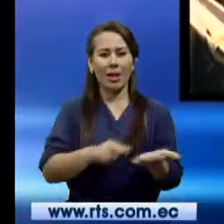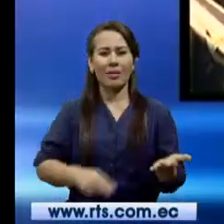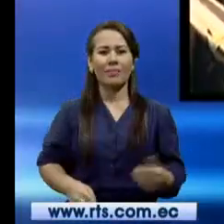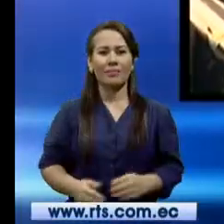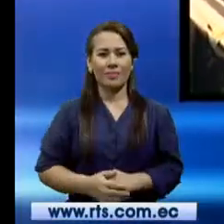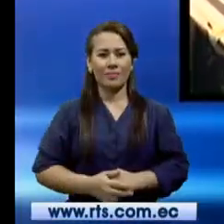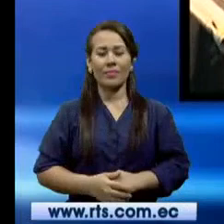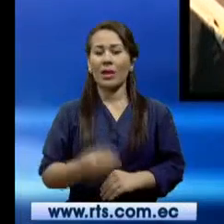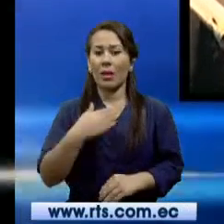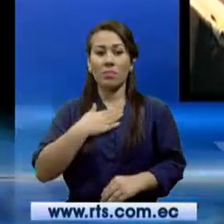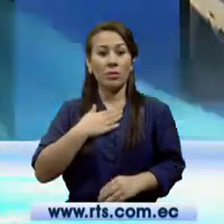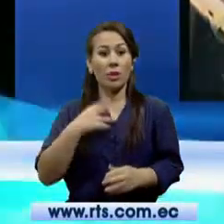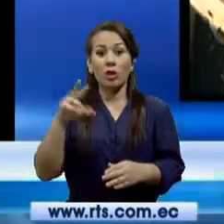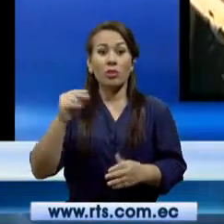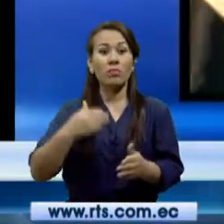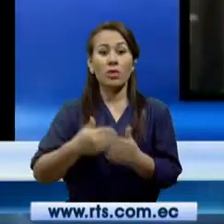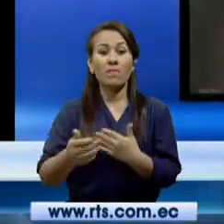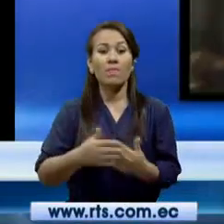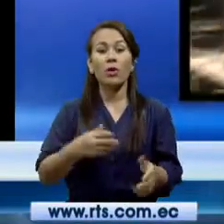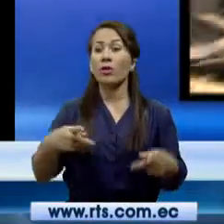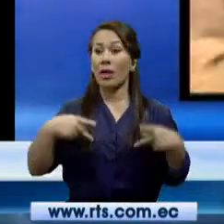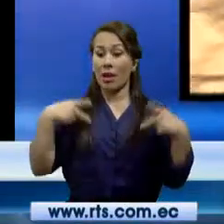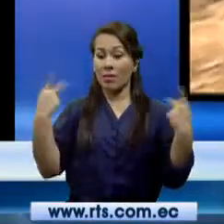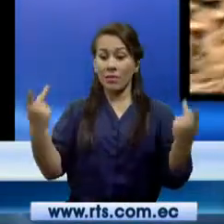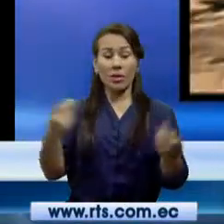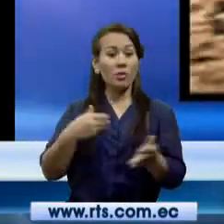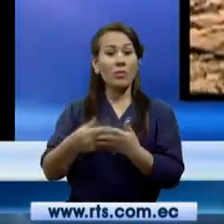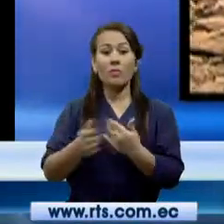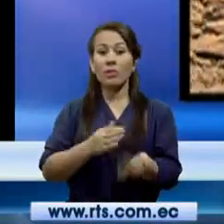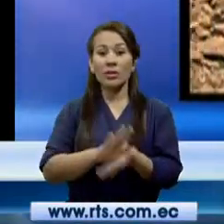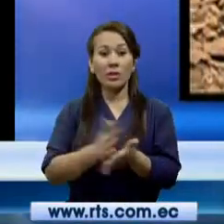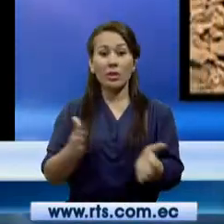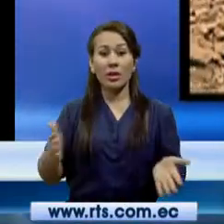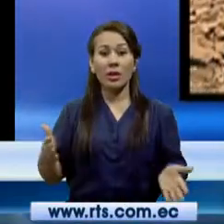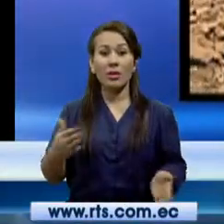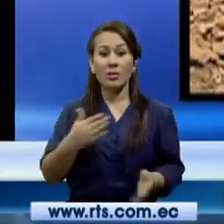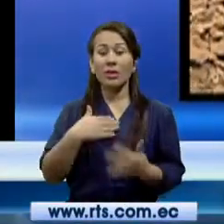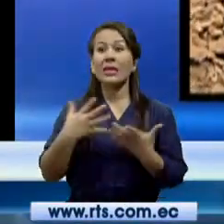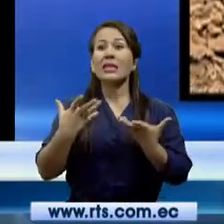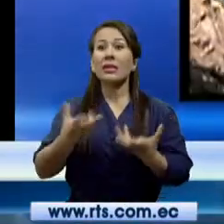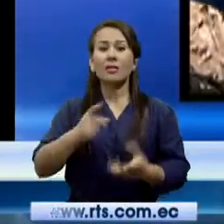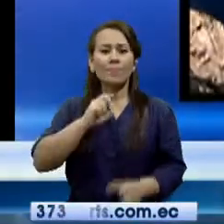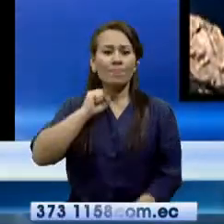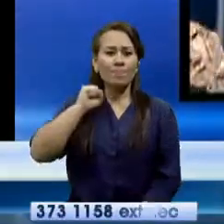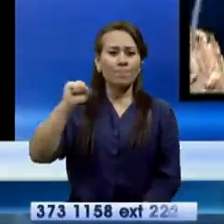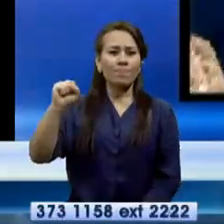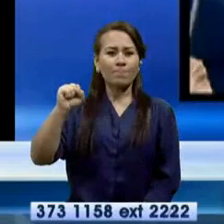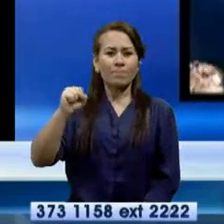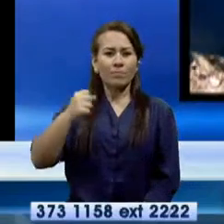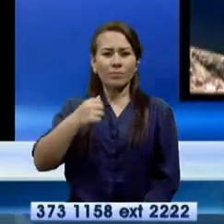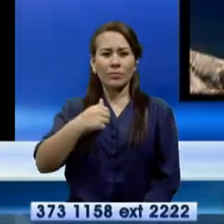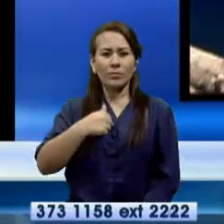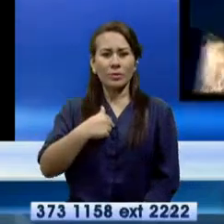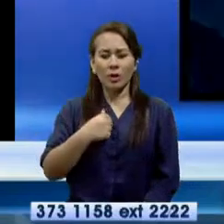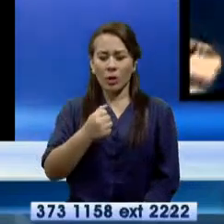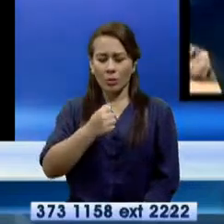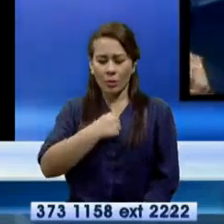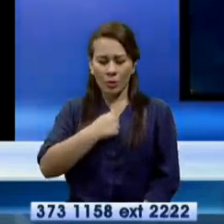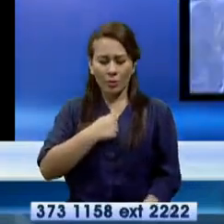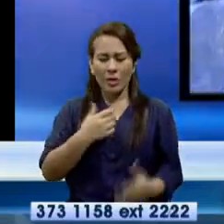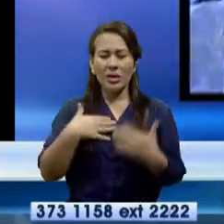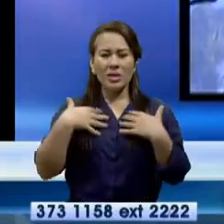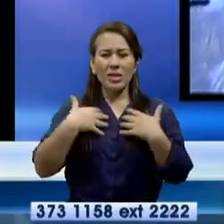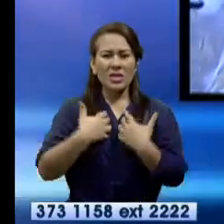Ya no me importa nada ni la vida. Ya mis cobardes ansias de suicida no me producen ni placer ni